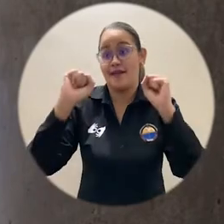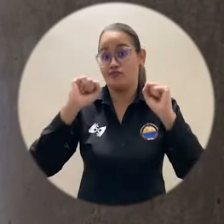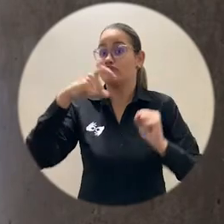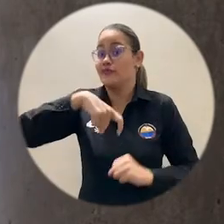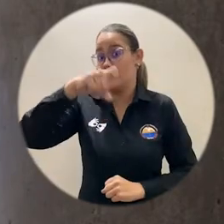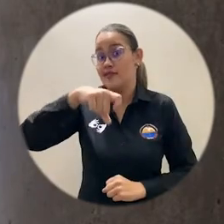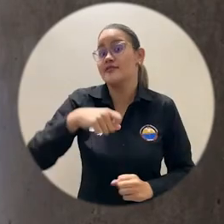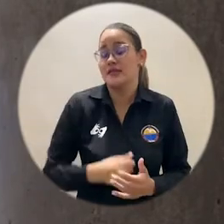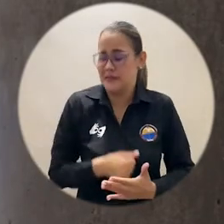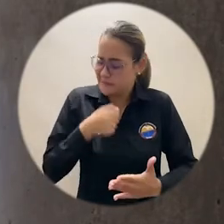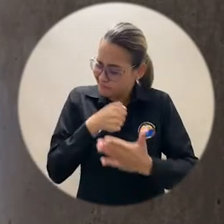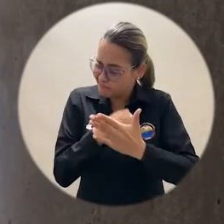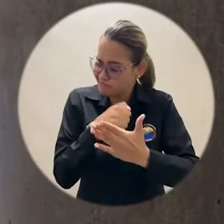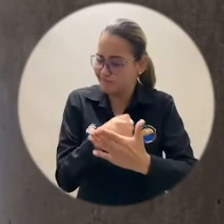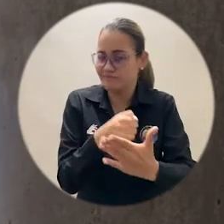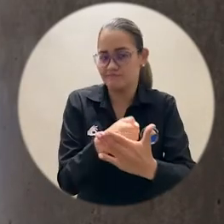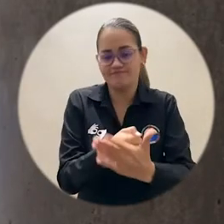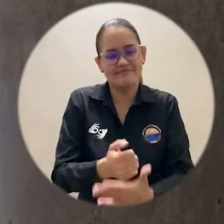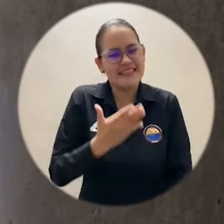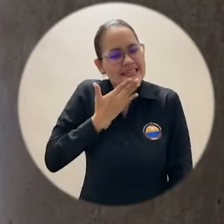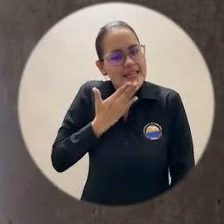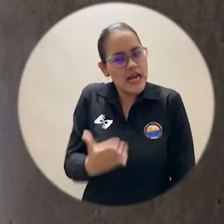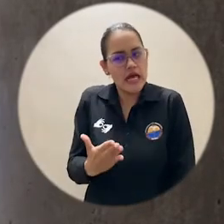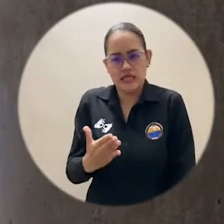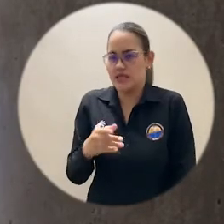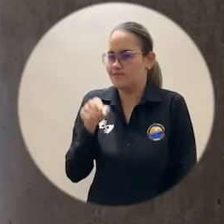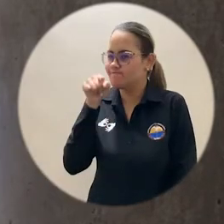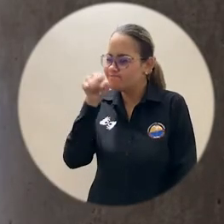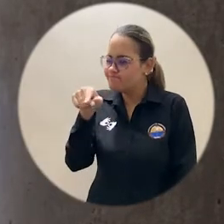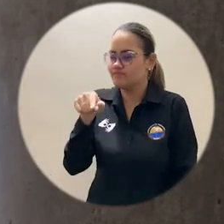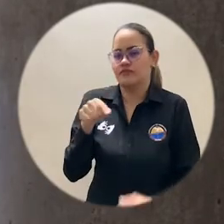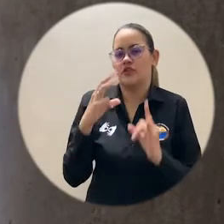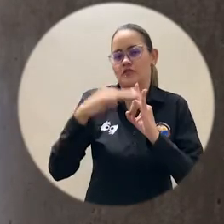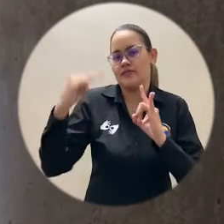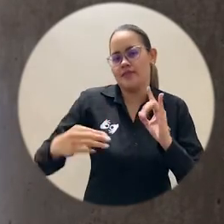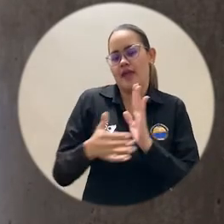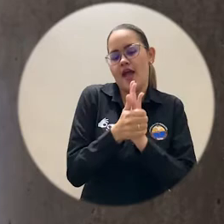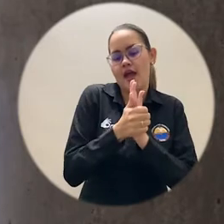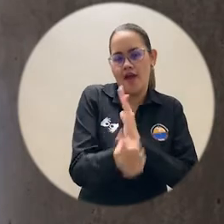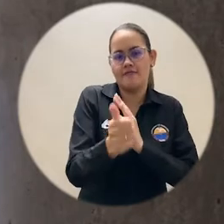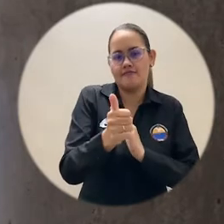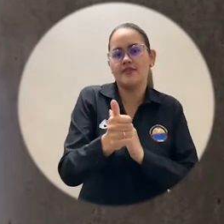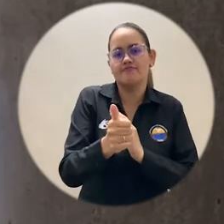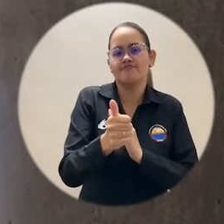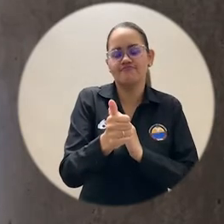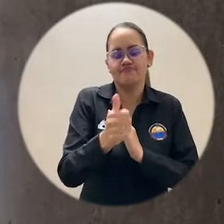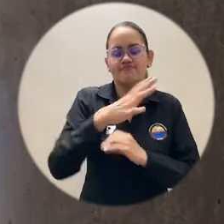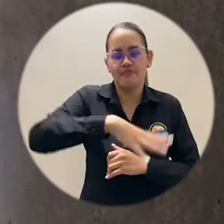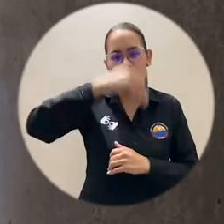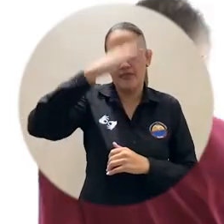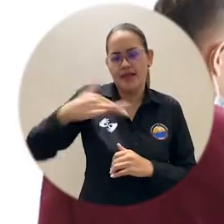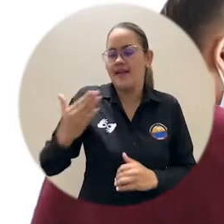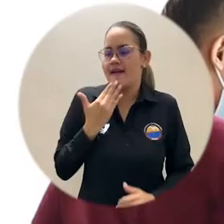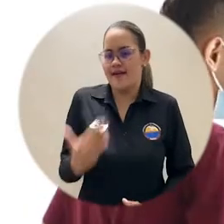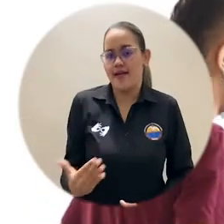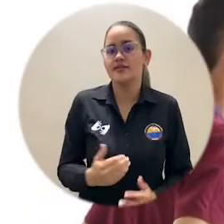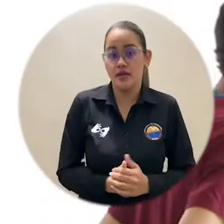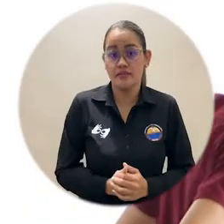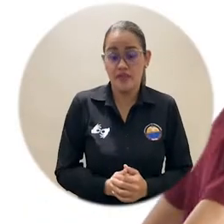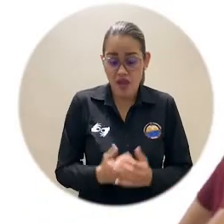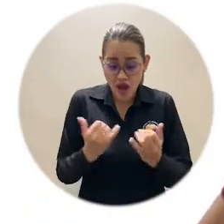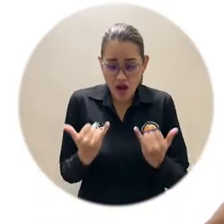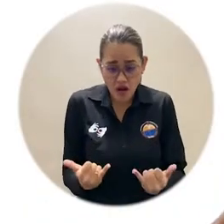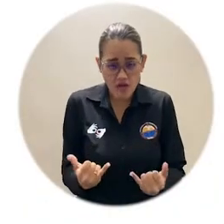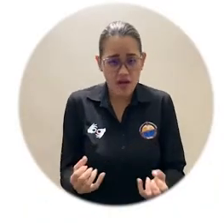lograrlo. Me parece que se lo debo toda la Universidad Magdalena, Talento Magdalena, que me dio la oportunidad. Y agradecerle todo